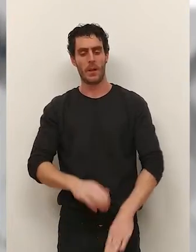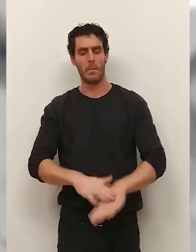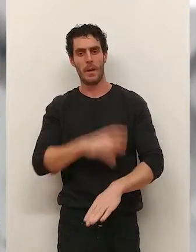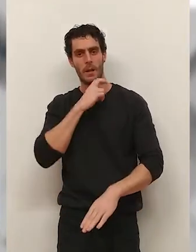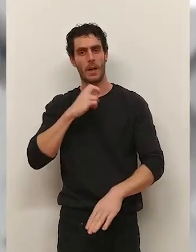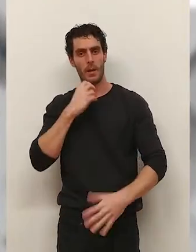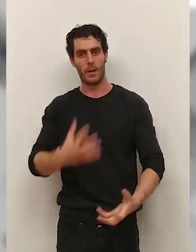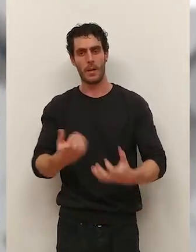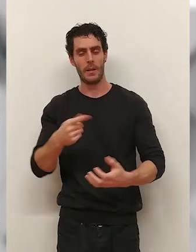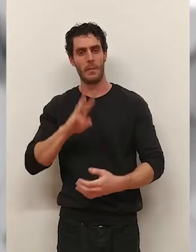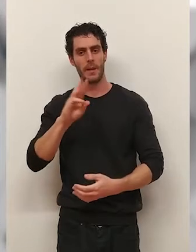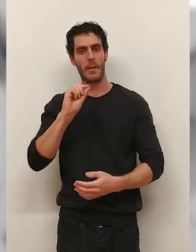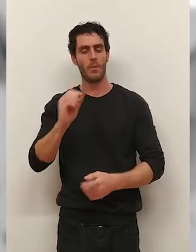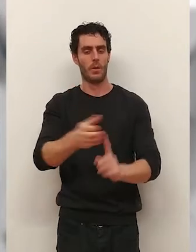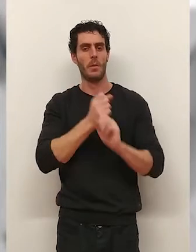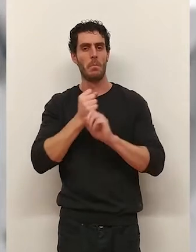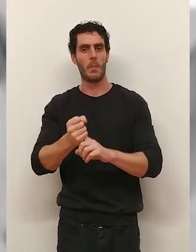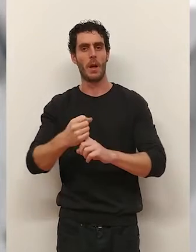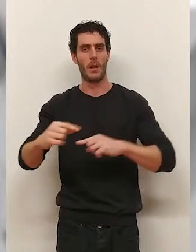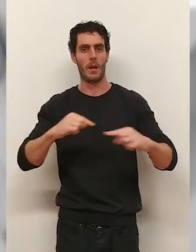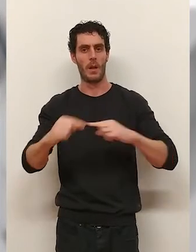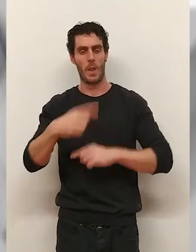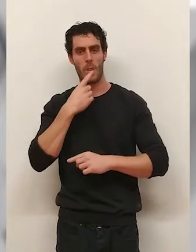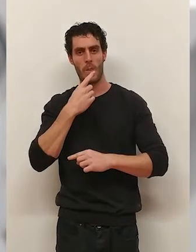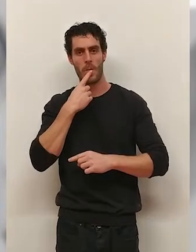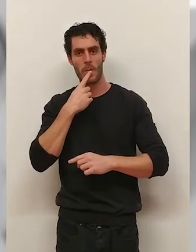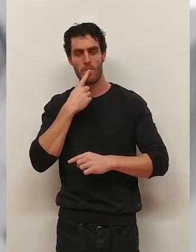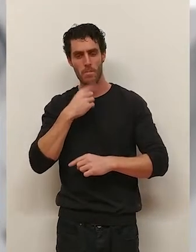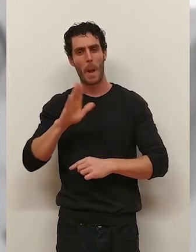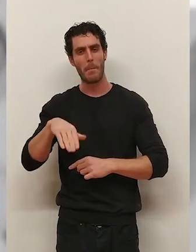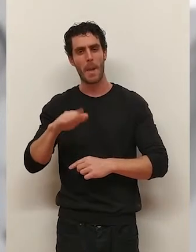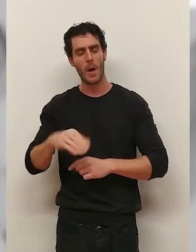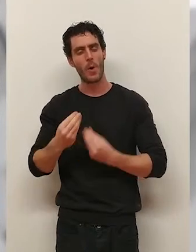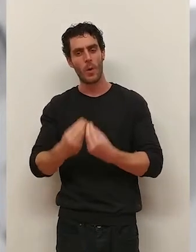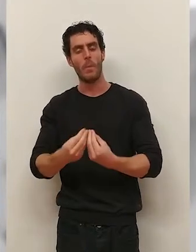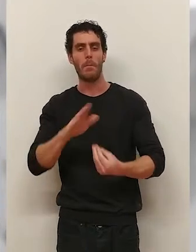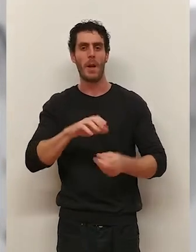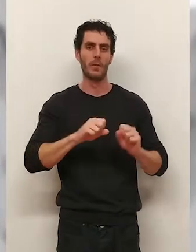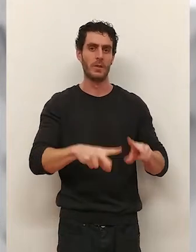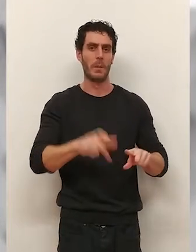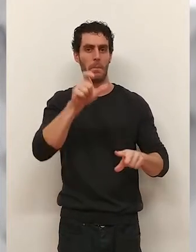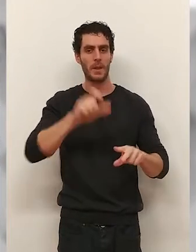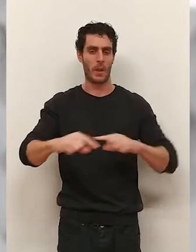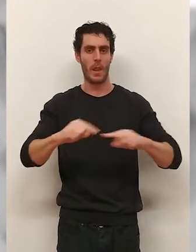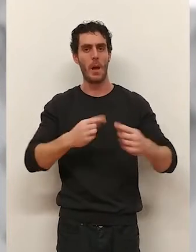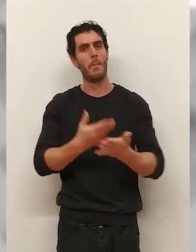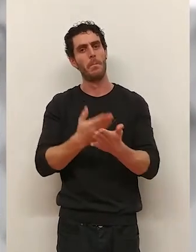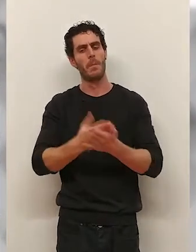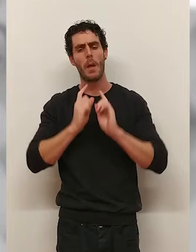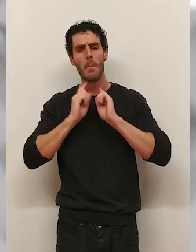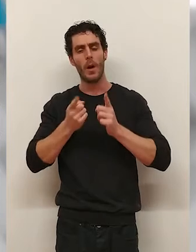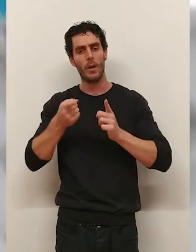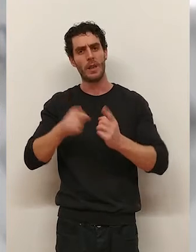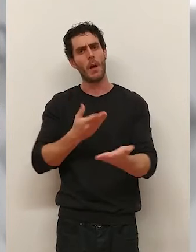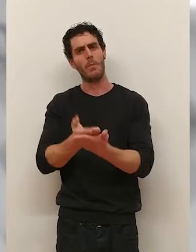Para ganar al Calahorra y sumar los tres puntos ante su afición, Aguilá apela al buen juego de los suyos con balón y sin él. El técnico pide a sus hombres que sean